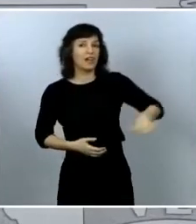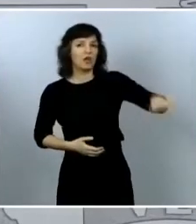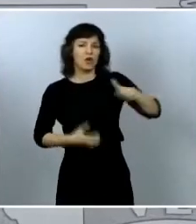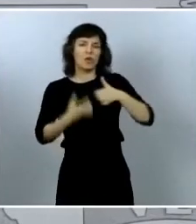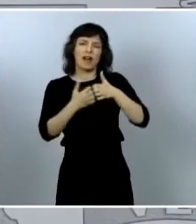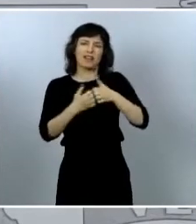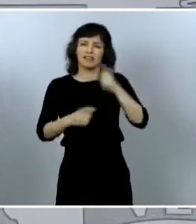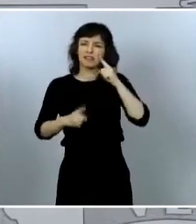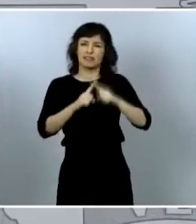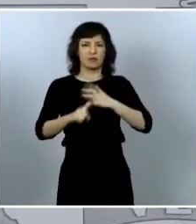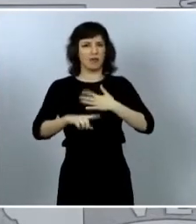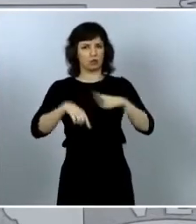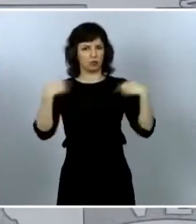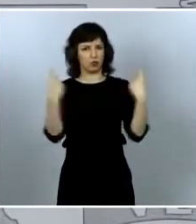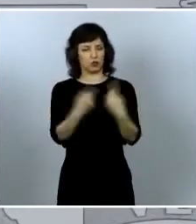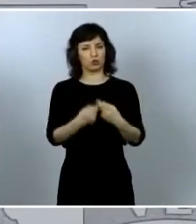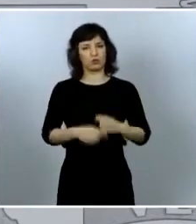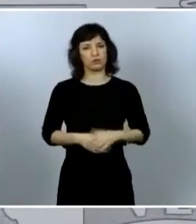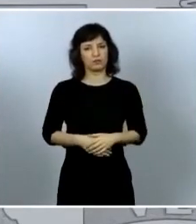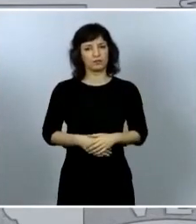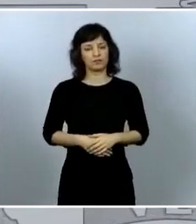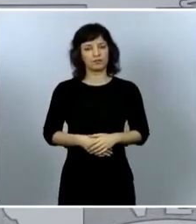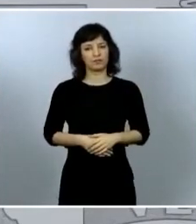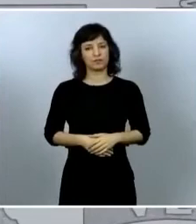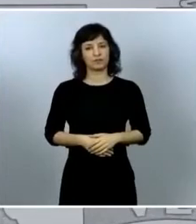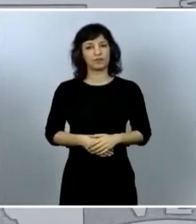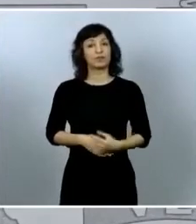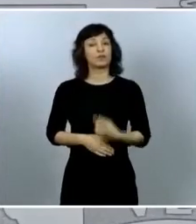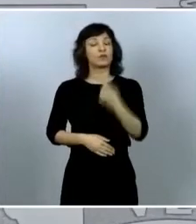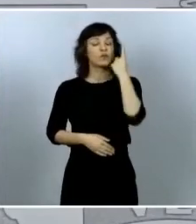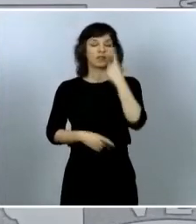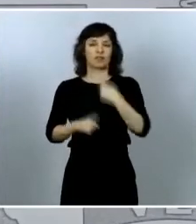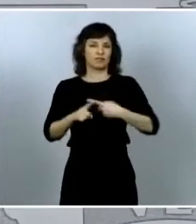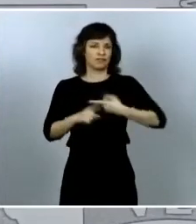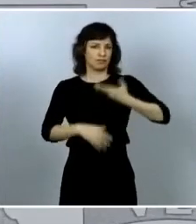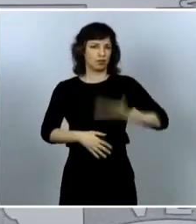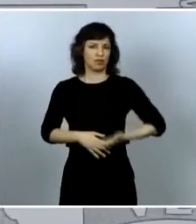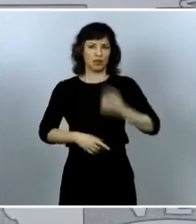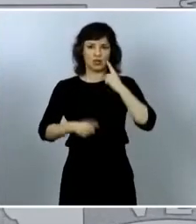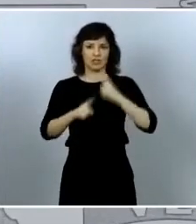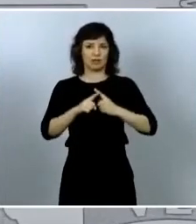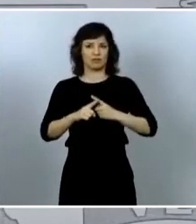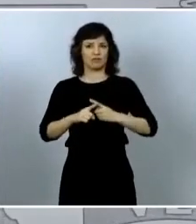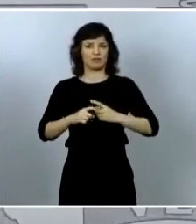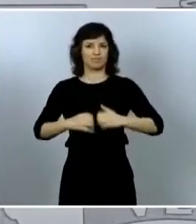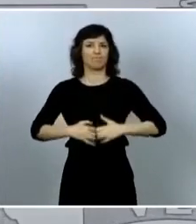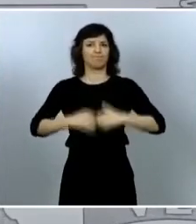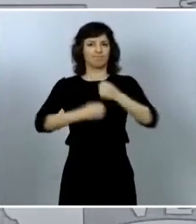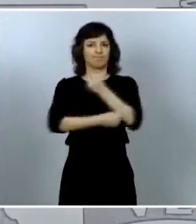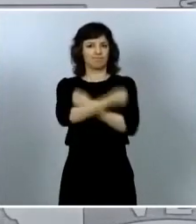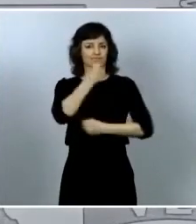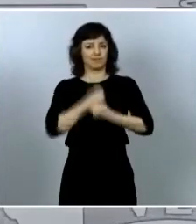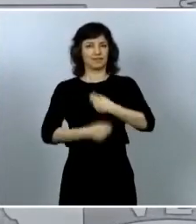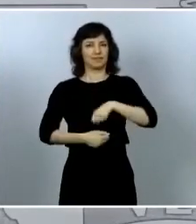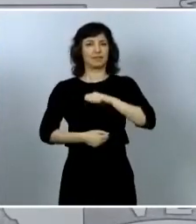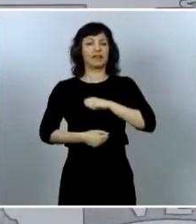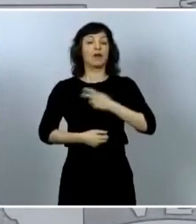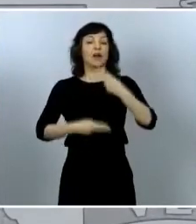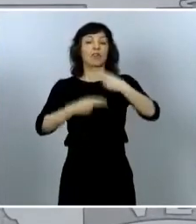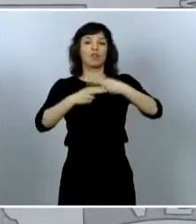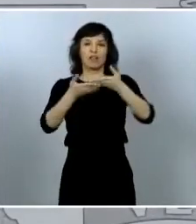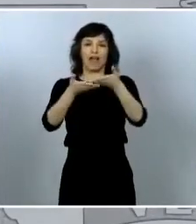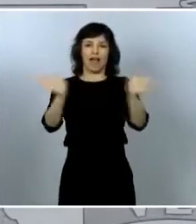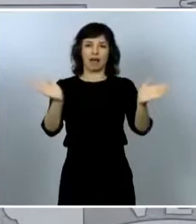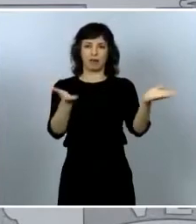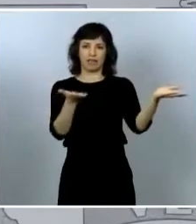europeo y muy importante para la reactivación económica de nuestro país es la apertura o la reapertura mejor dicho de nuestras fronteras como saben este